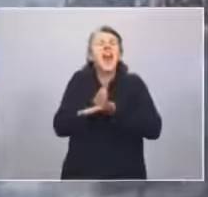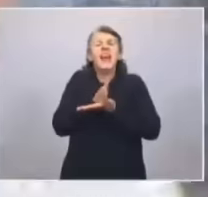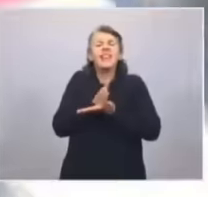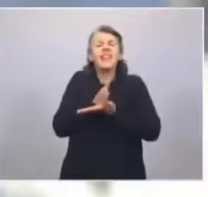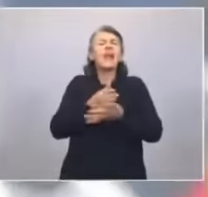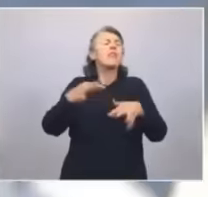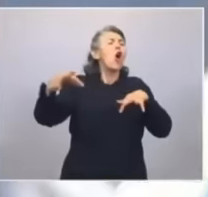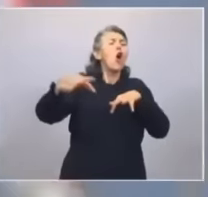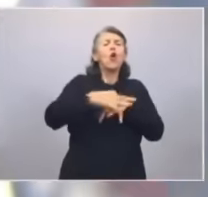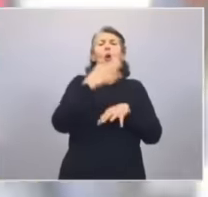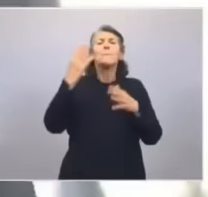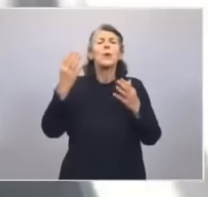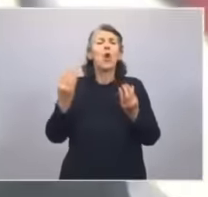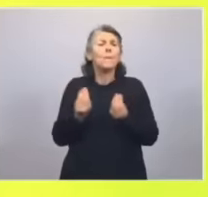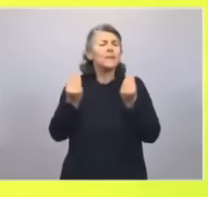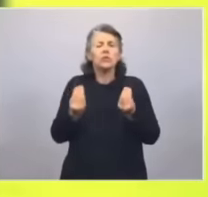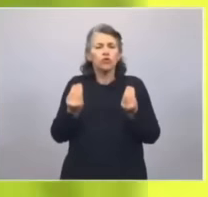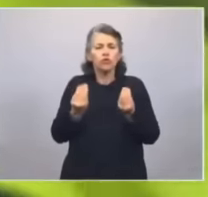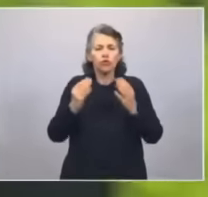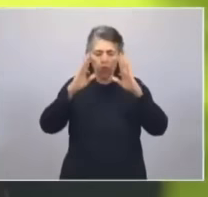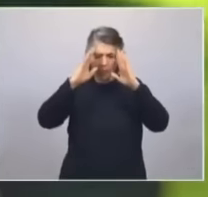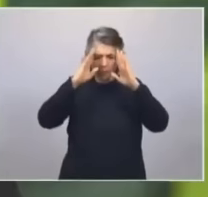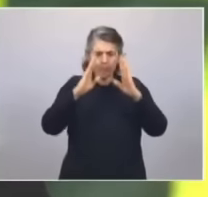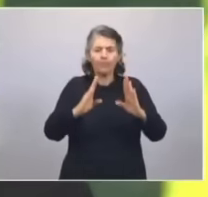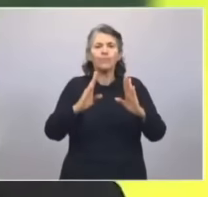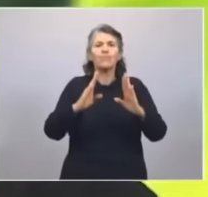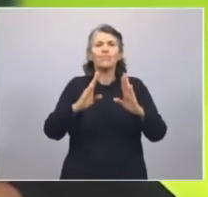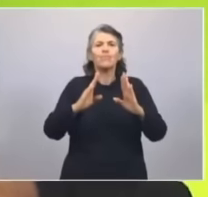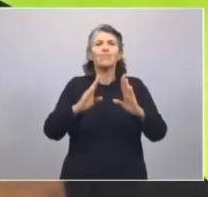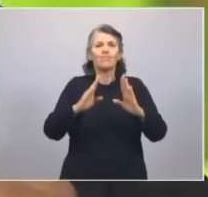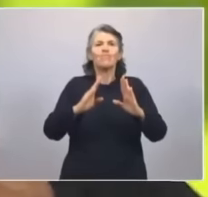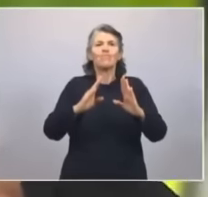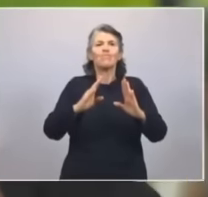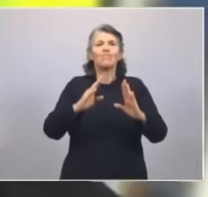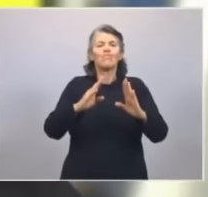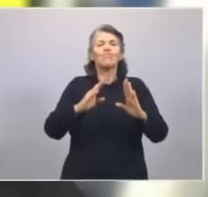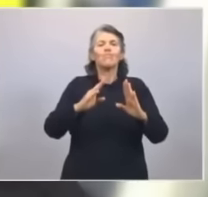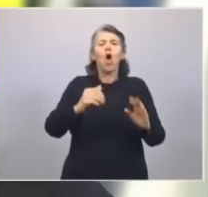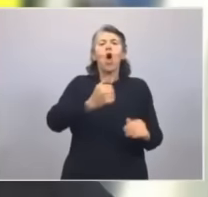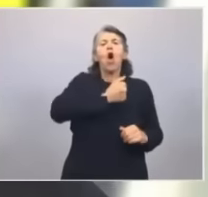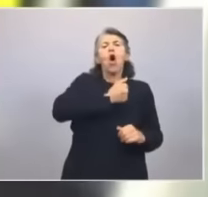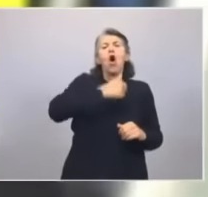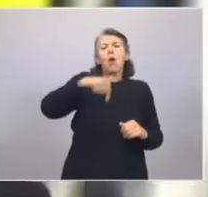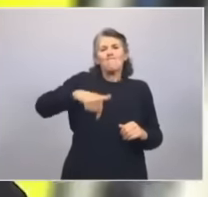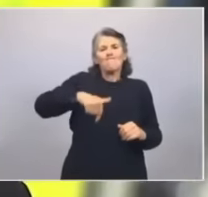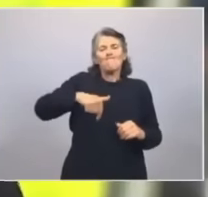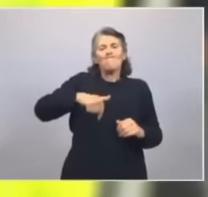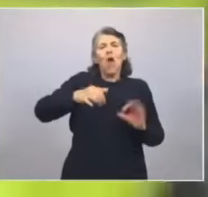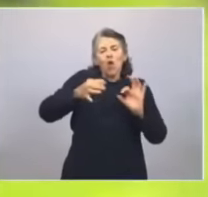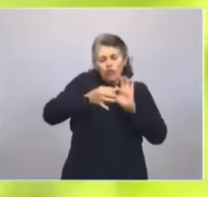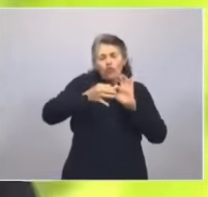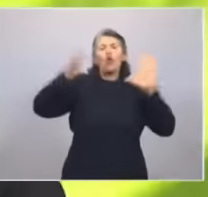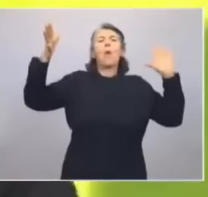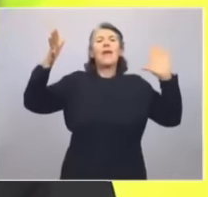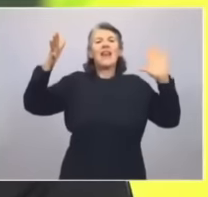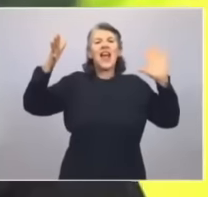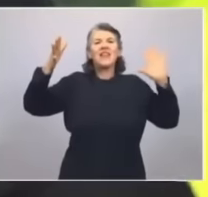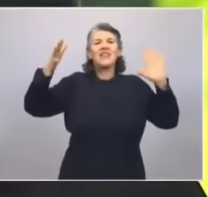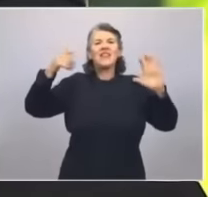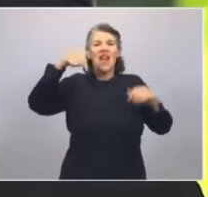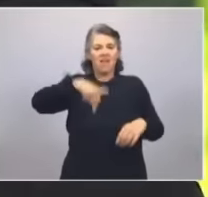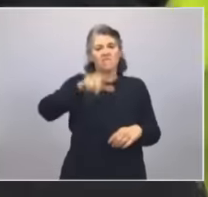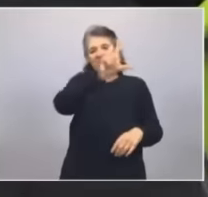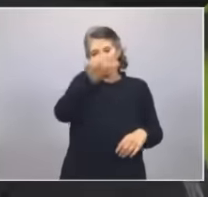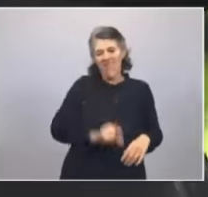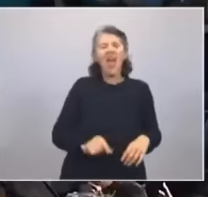compromiso con la soberanía de nuestra Nación en toda